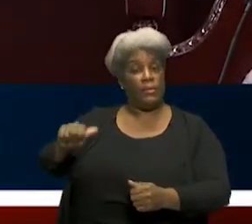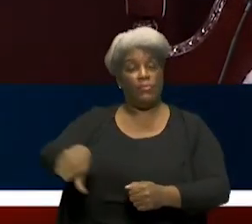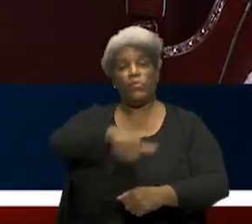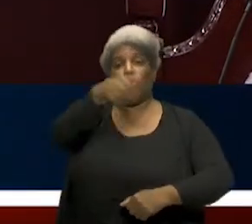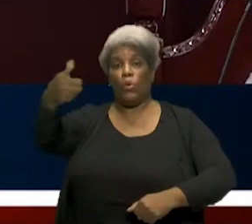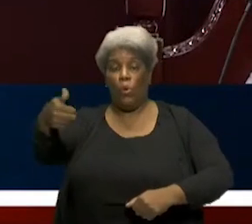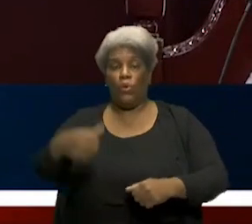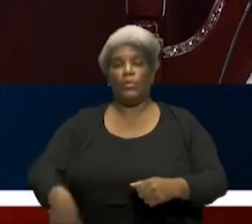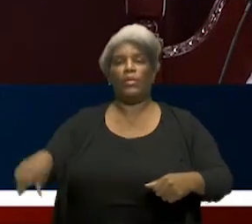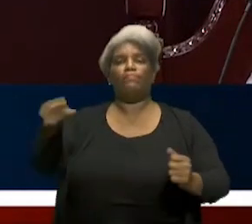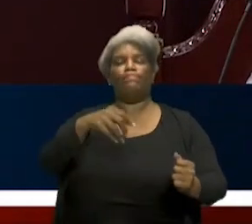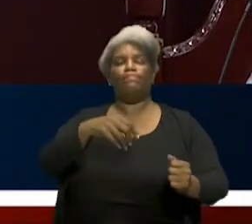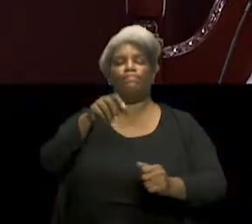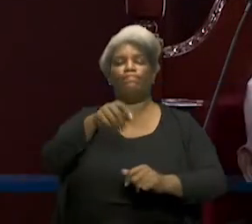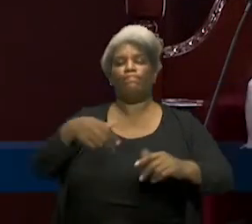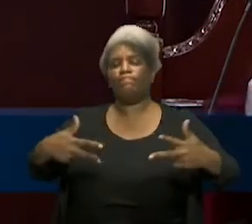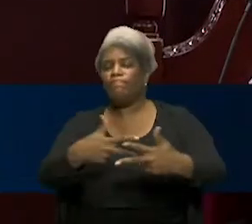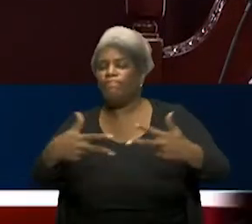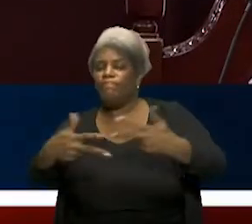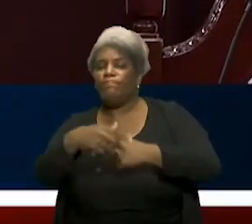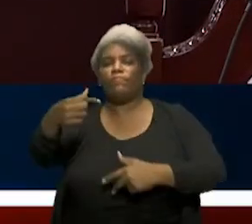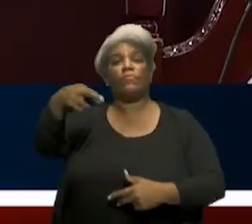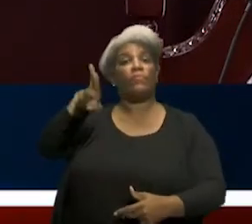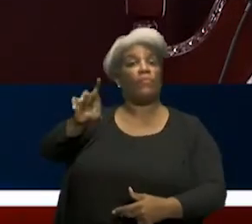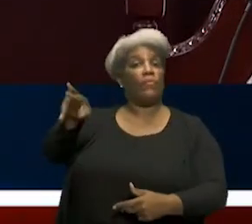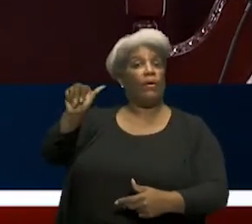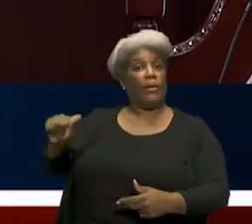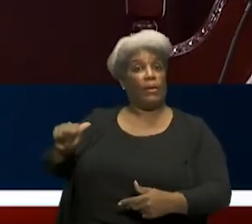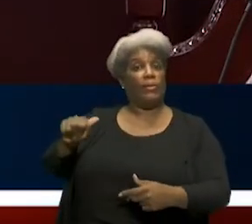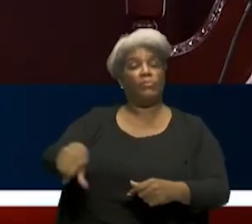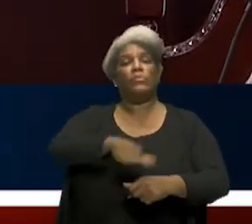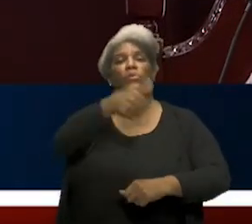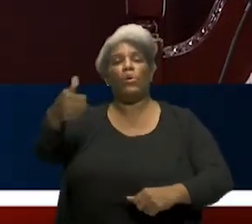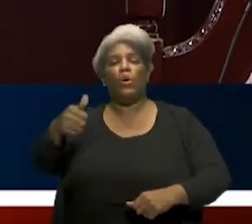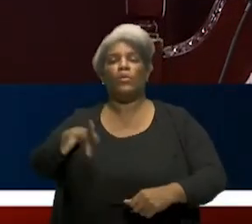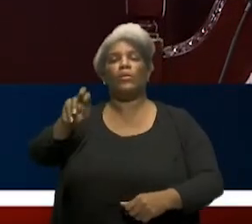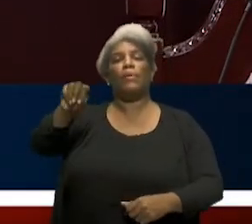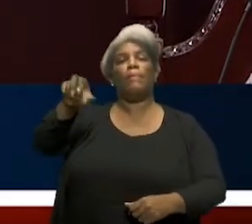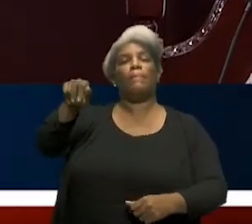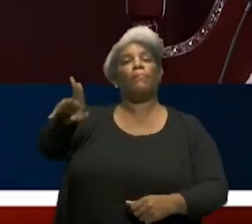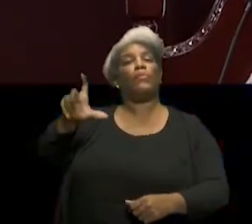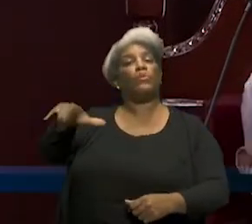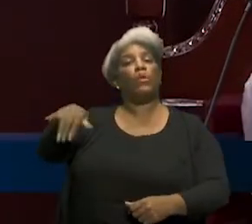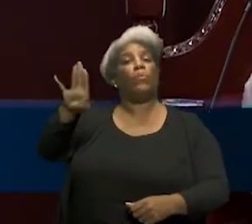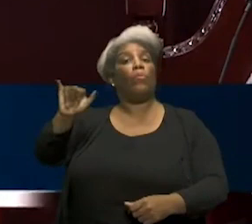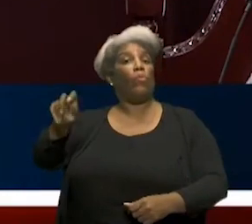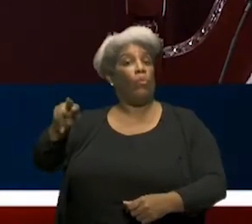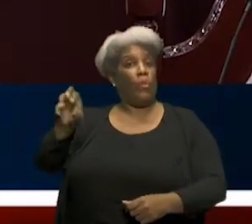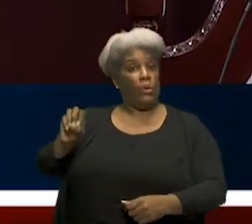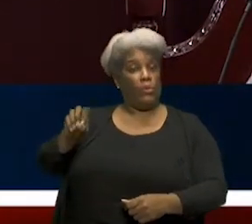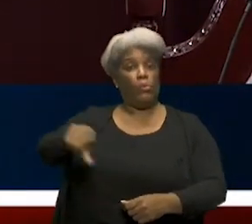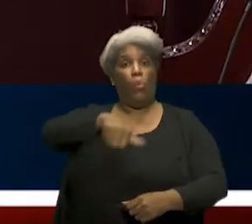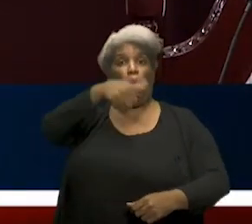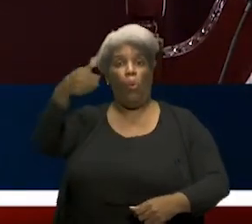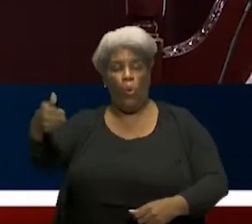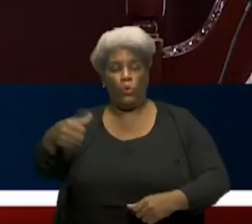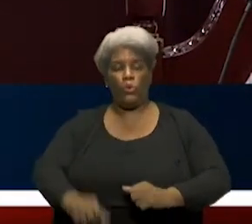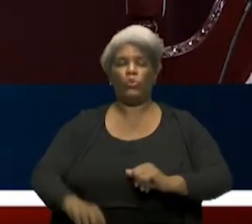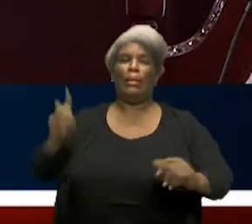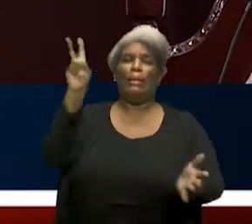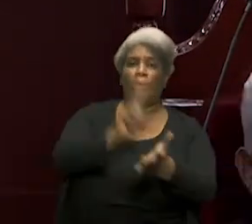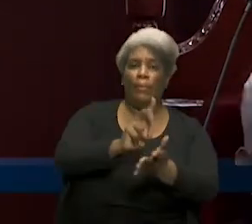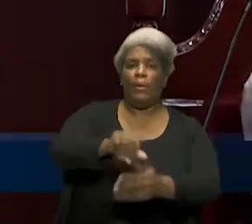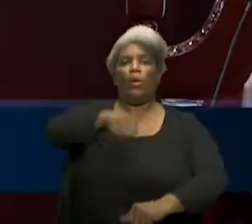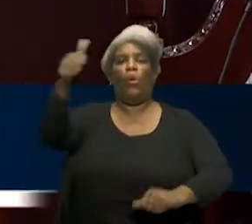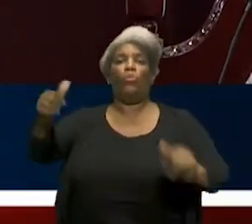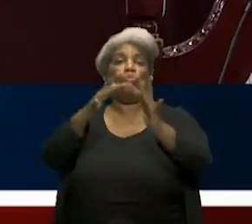-Vallaguana, la reconstrucción de la carretera Loma de Cabrera-Manuel Bueno-Las Lanas en el Tramo 1, el Mercado de La Vega, el Mercado